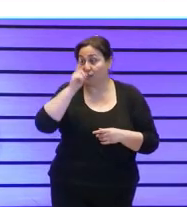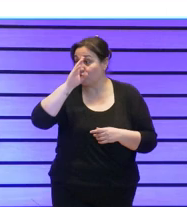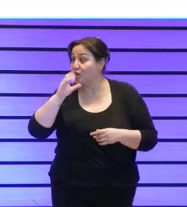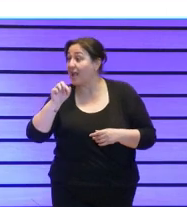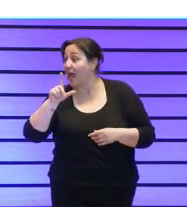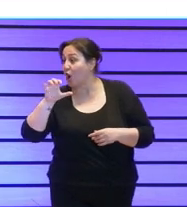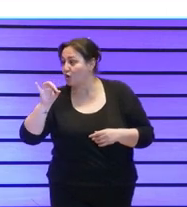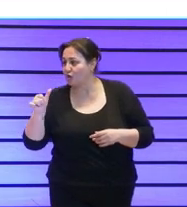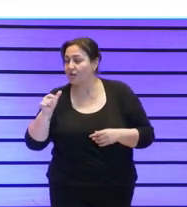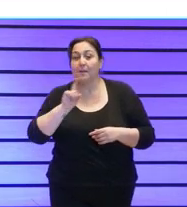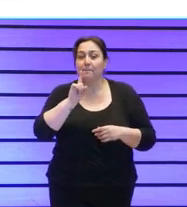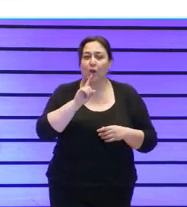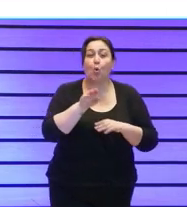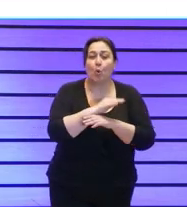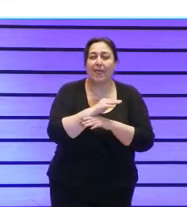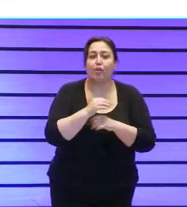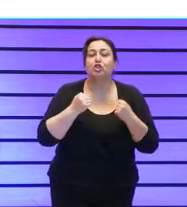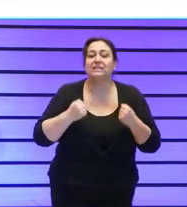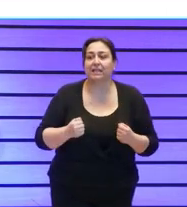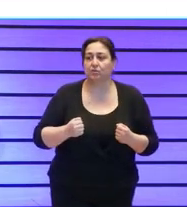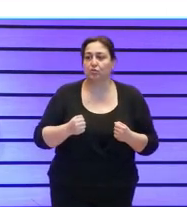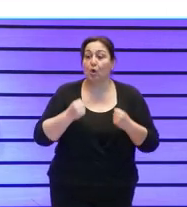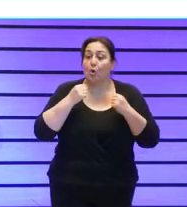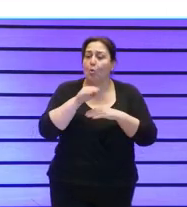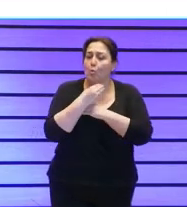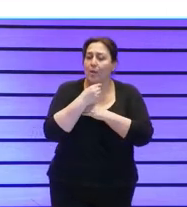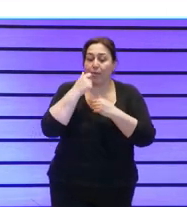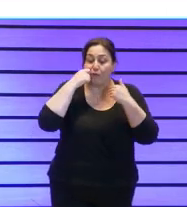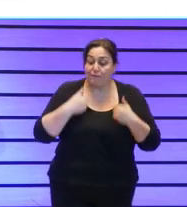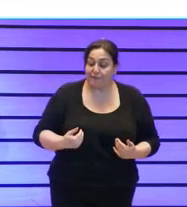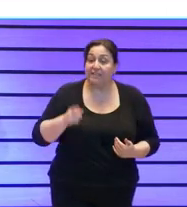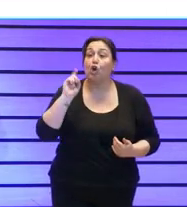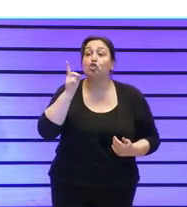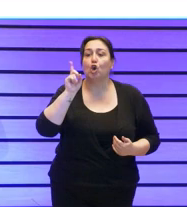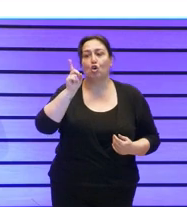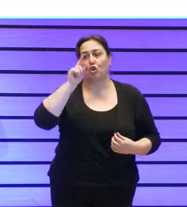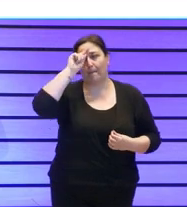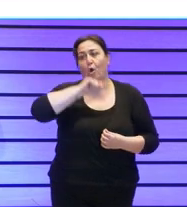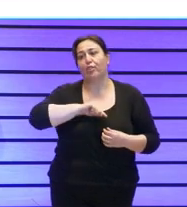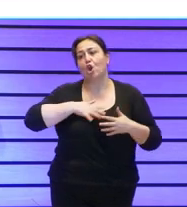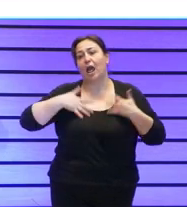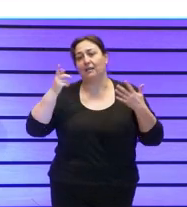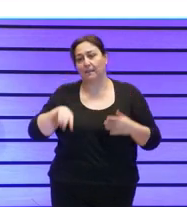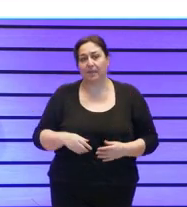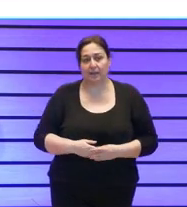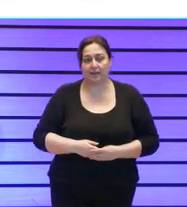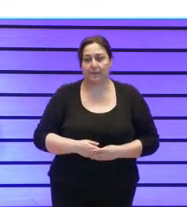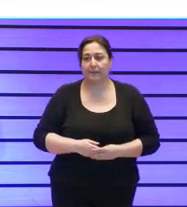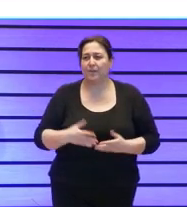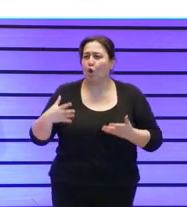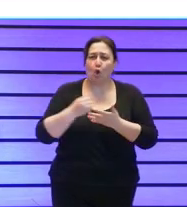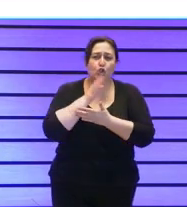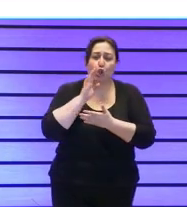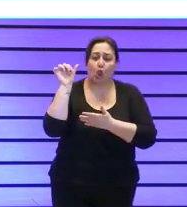cuidados intensos y cuidado no solamente de lo físico sino también de lo emocional y con todo